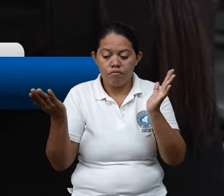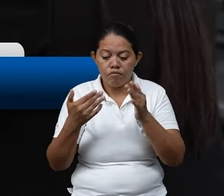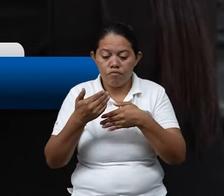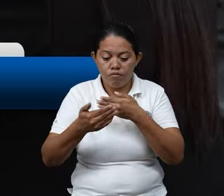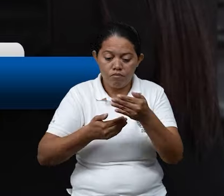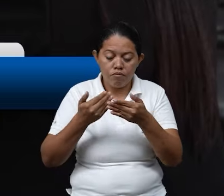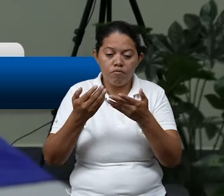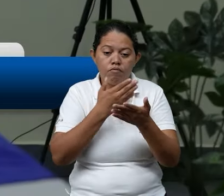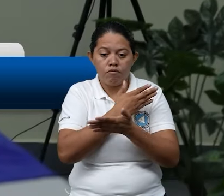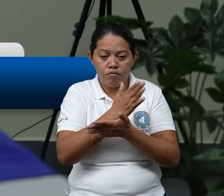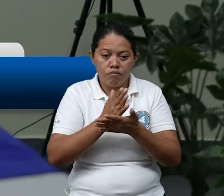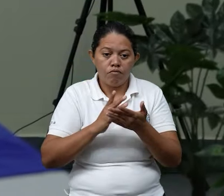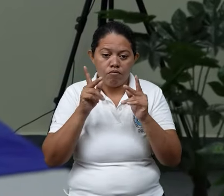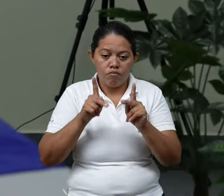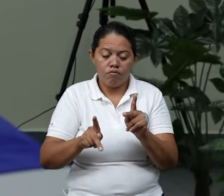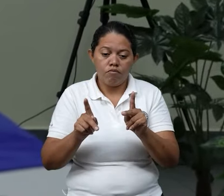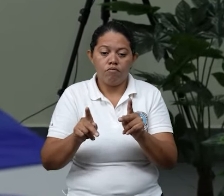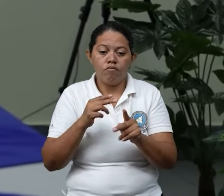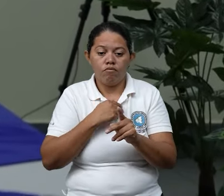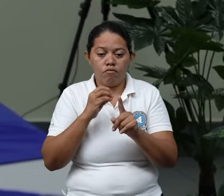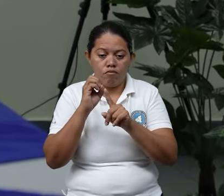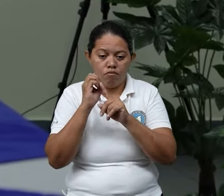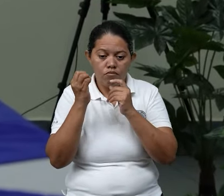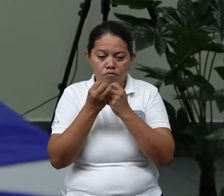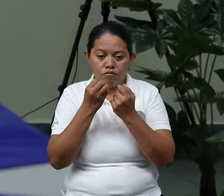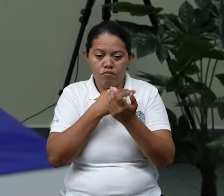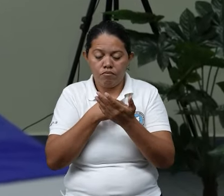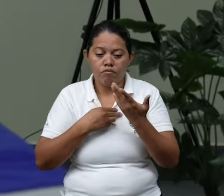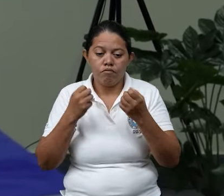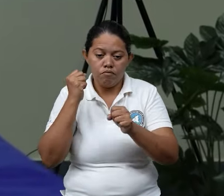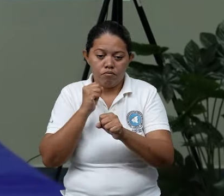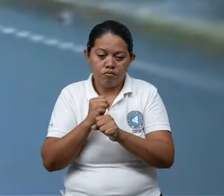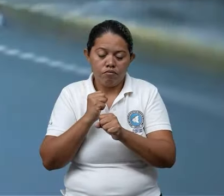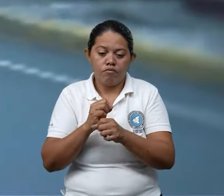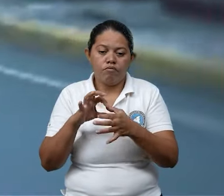con el involucramiento de todas las instituciones de gobierno